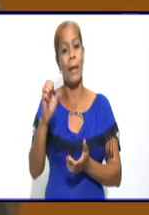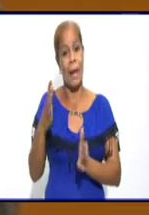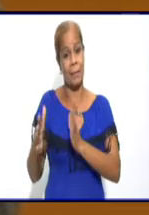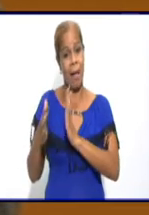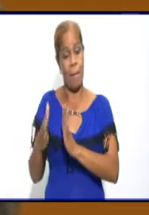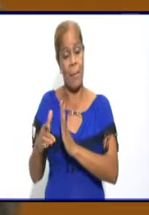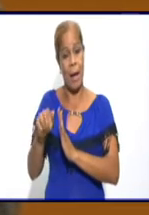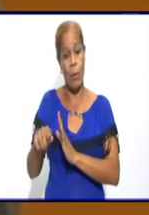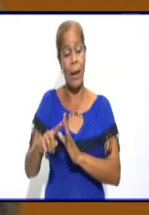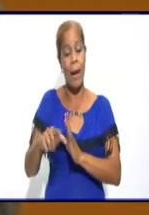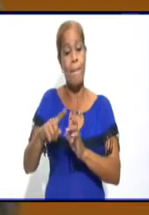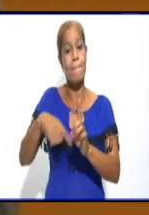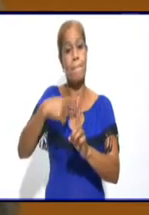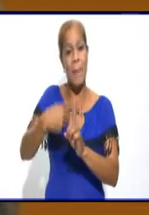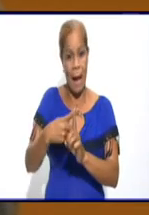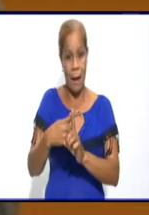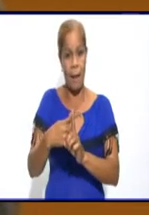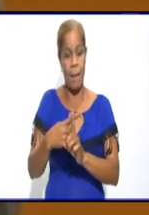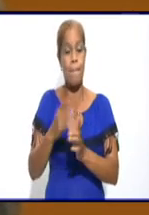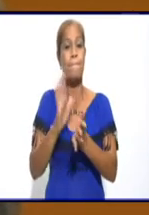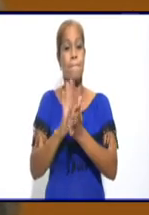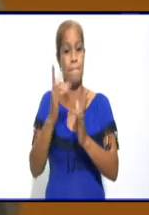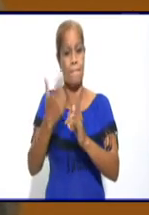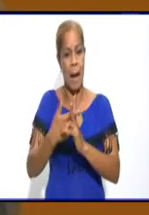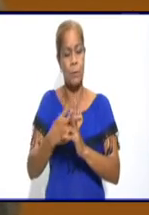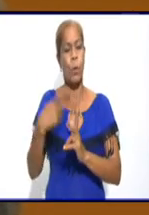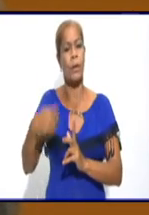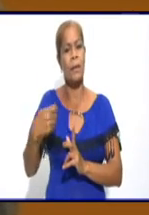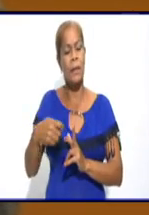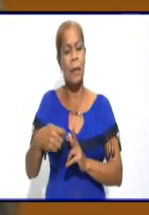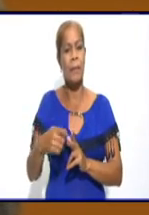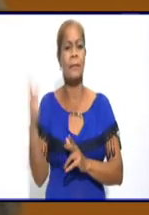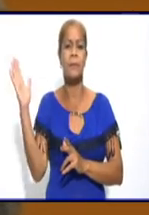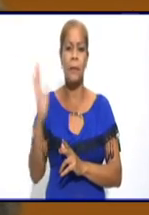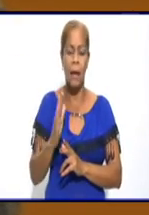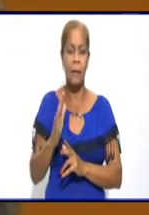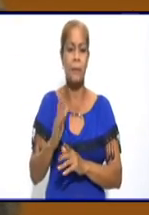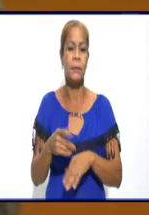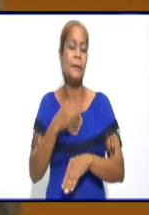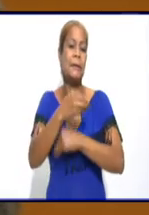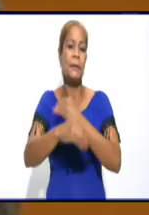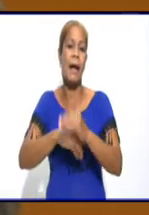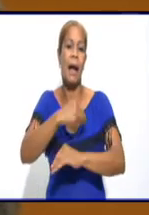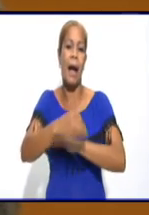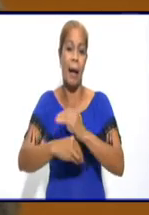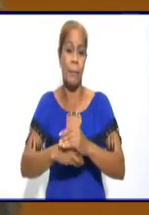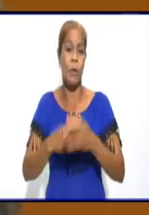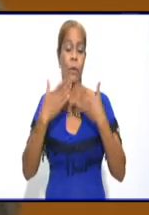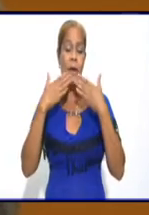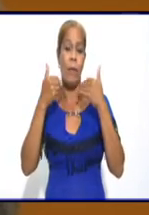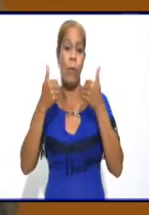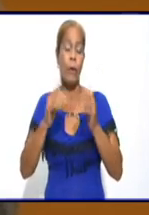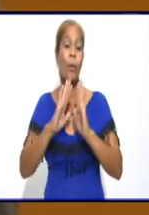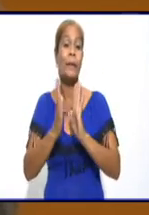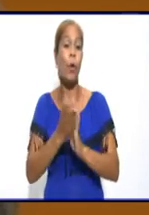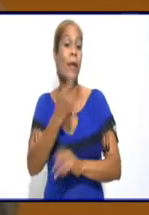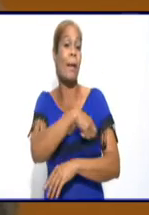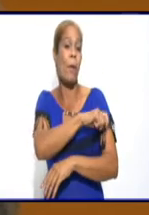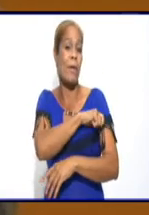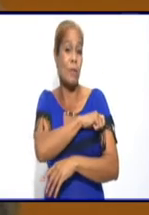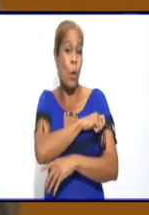mes que se nos suma a los contribuyentes, que no deja de traer repercusiones para nuestra sociedad, porque es bueno que los contribuyentes y toda la población en general